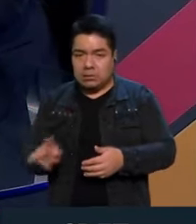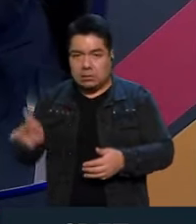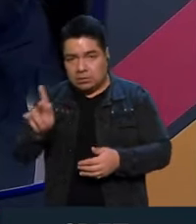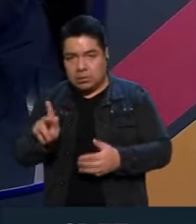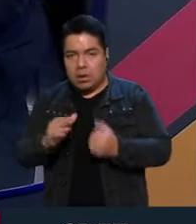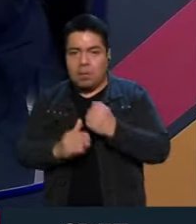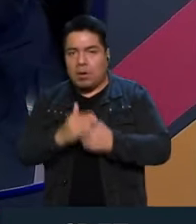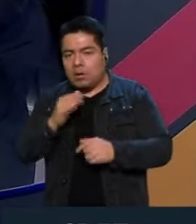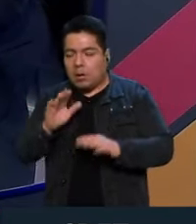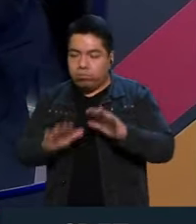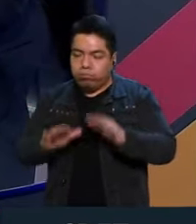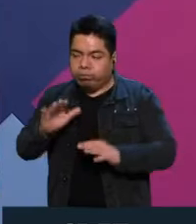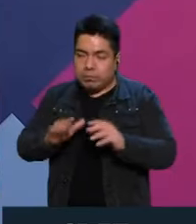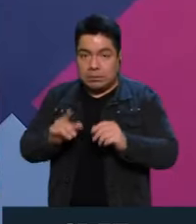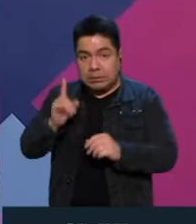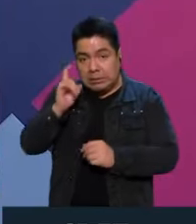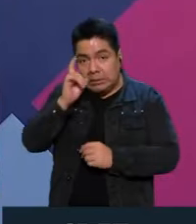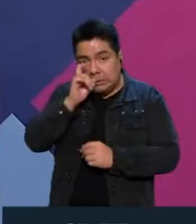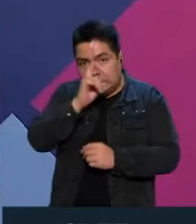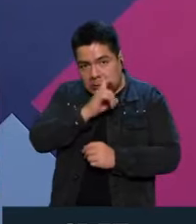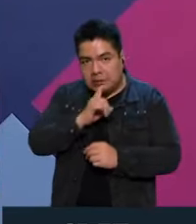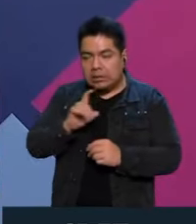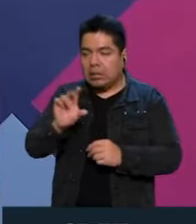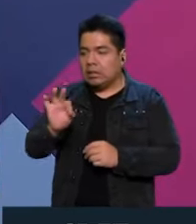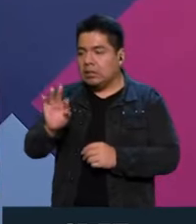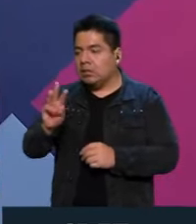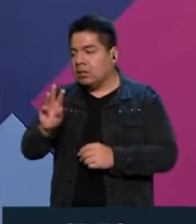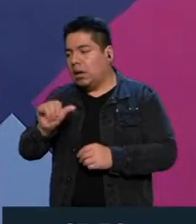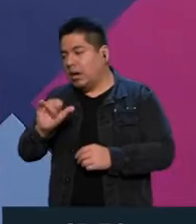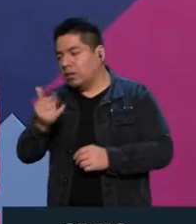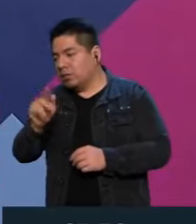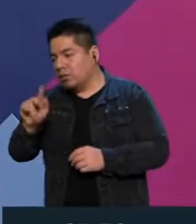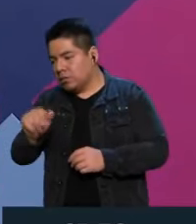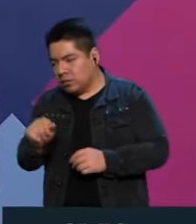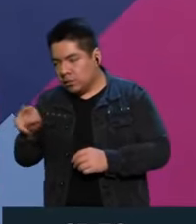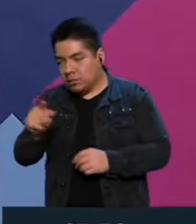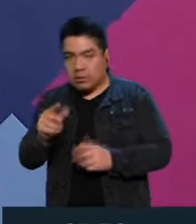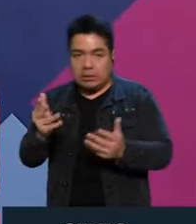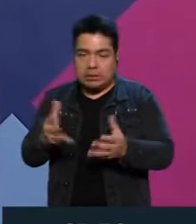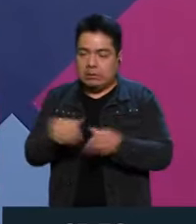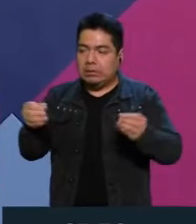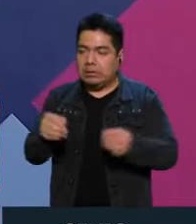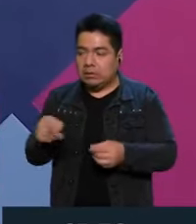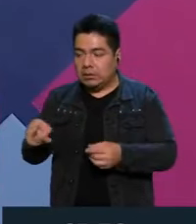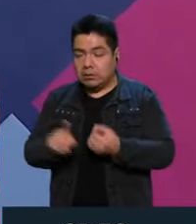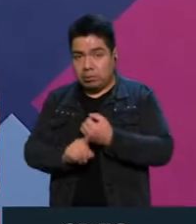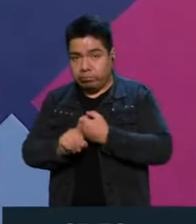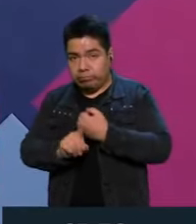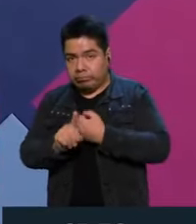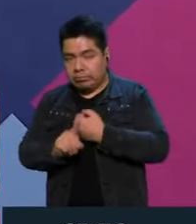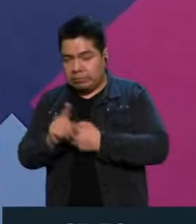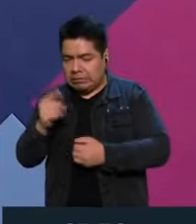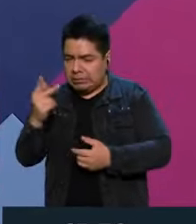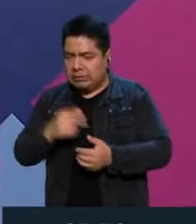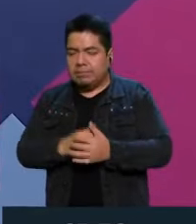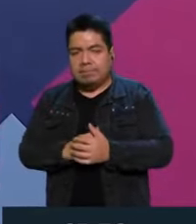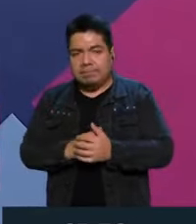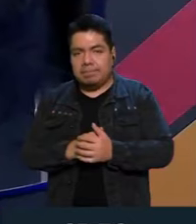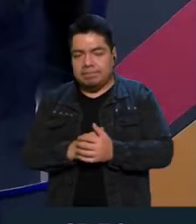muchísimo más complicado el caso de los 43 estudiantes desaparecidos de Ayotzinapa, ¿no?